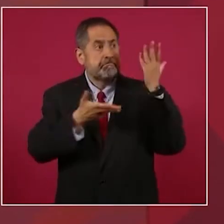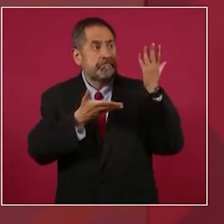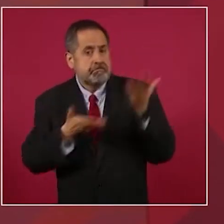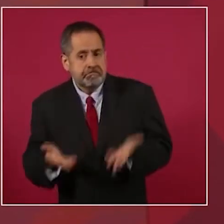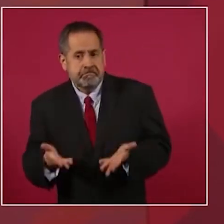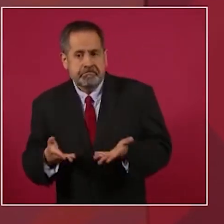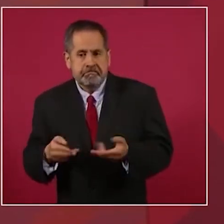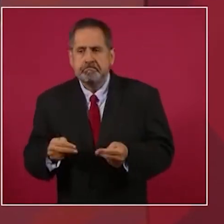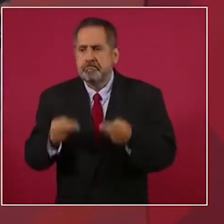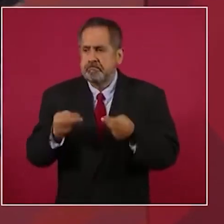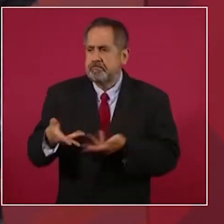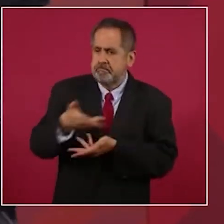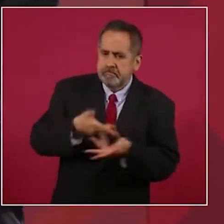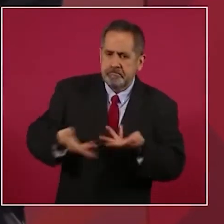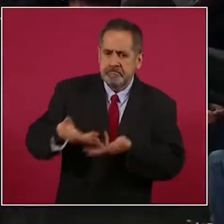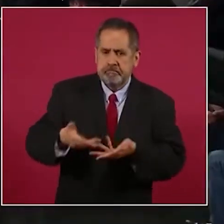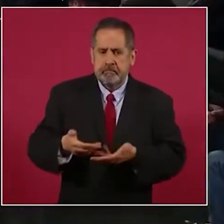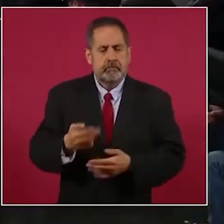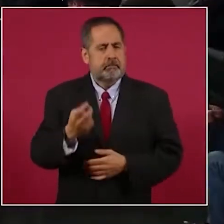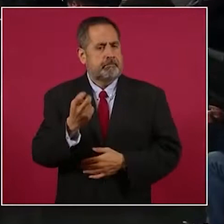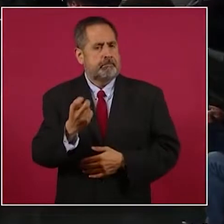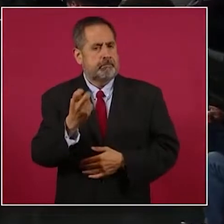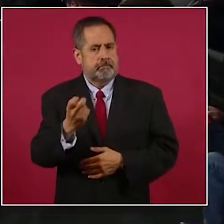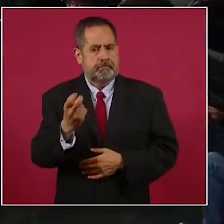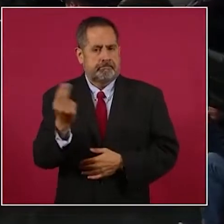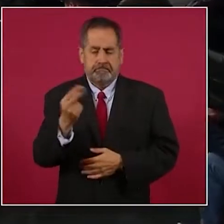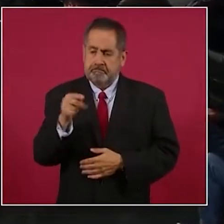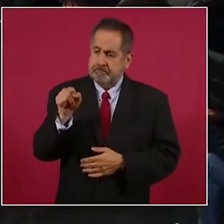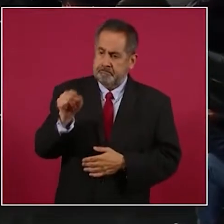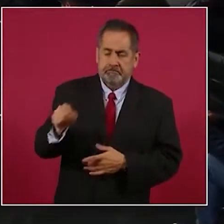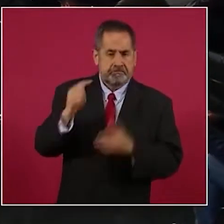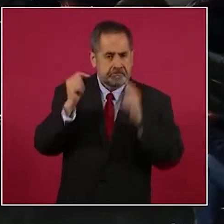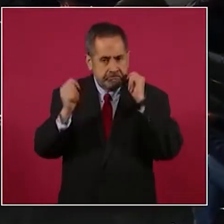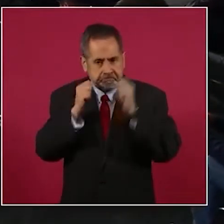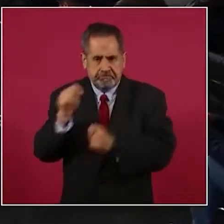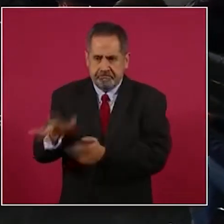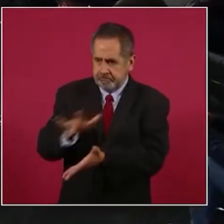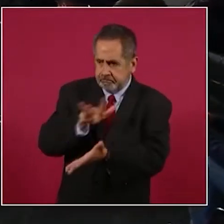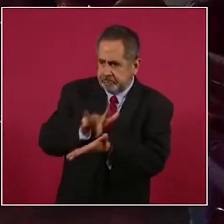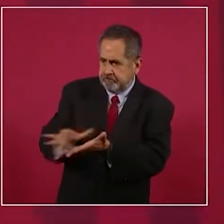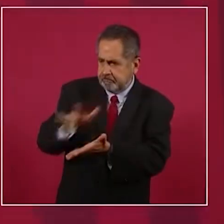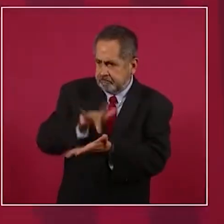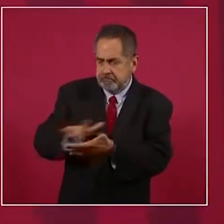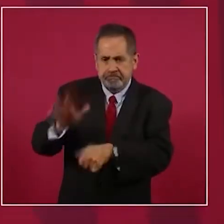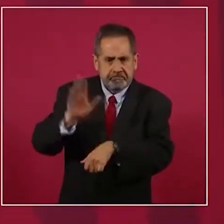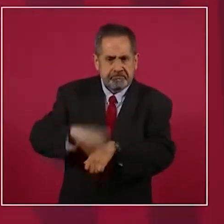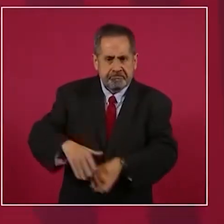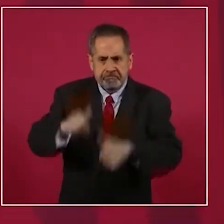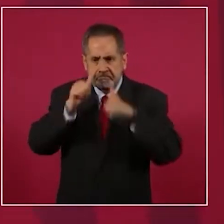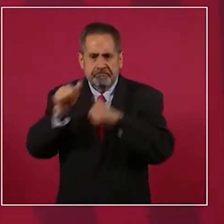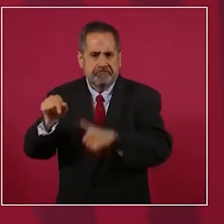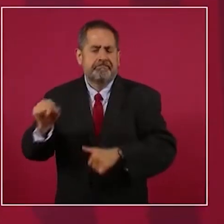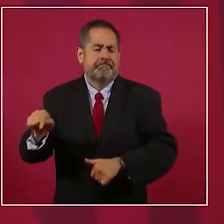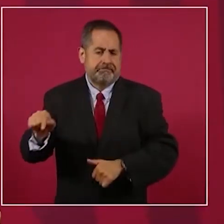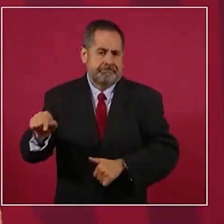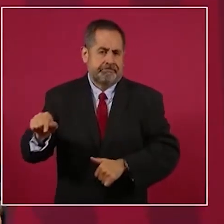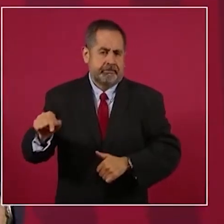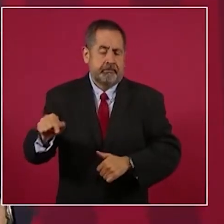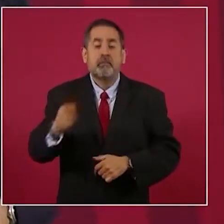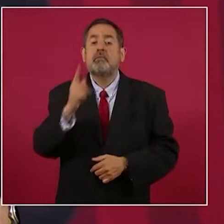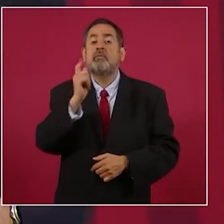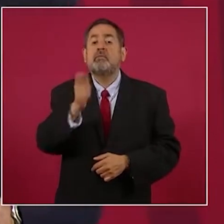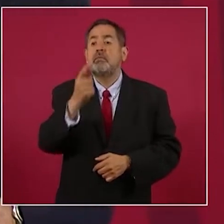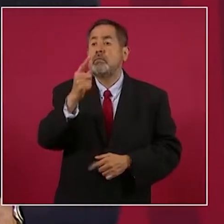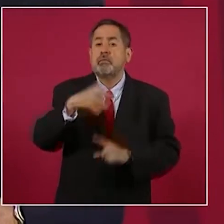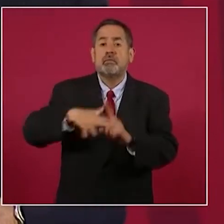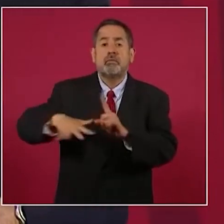necesitamos seguir impulsando la actividad turística, cuidando desde luego el medio ambiente,